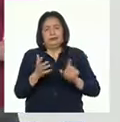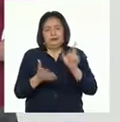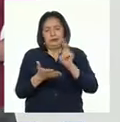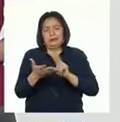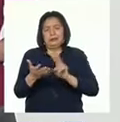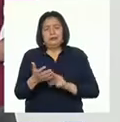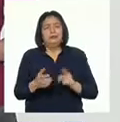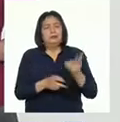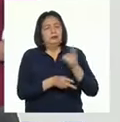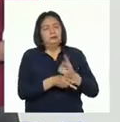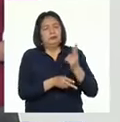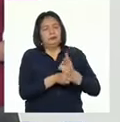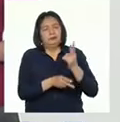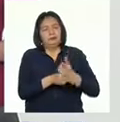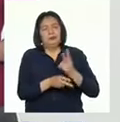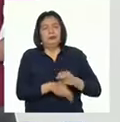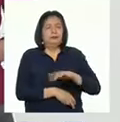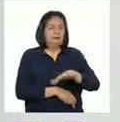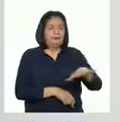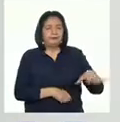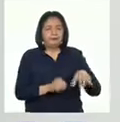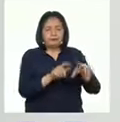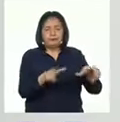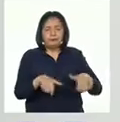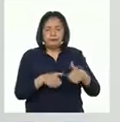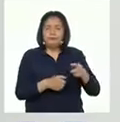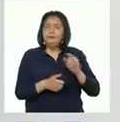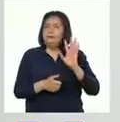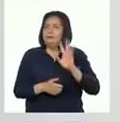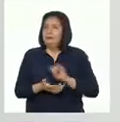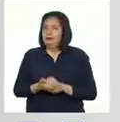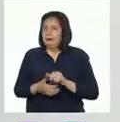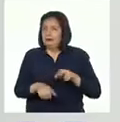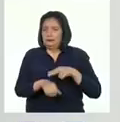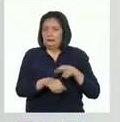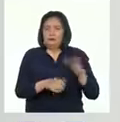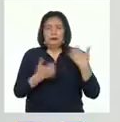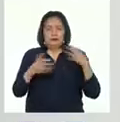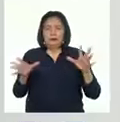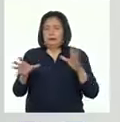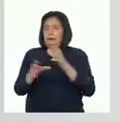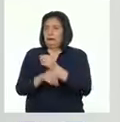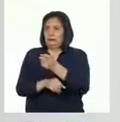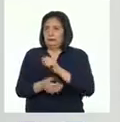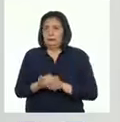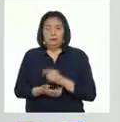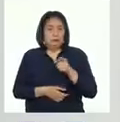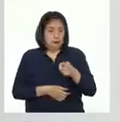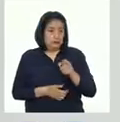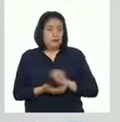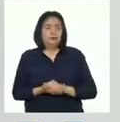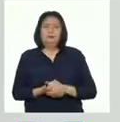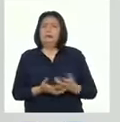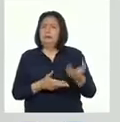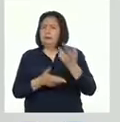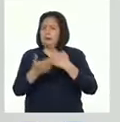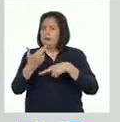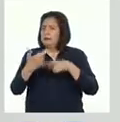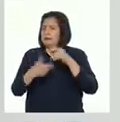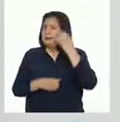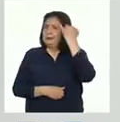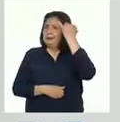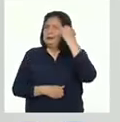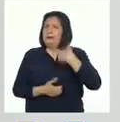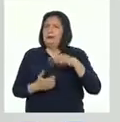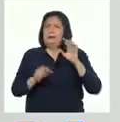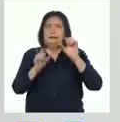sobre el cuidado del ecosistema. Ya estamos listos para hacer el resumen. Para ello, regresemos a las